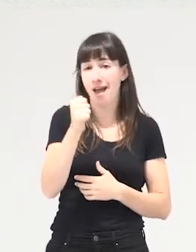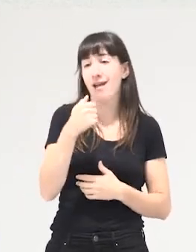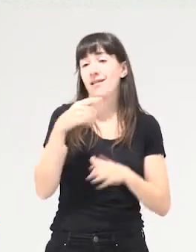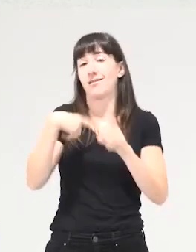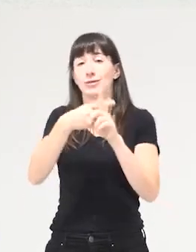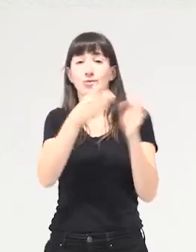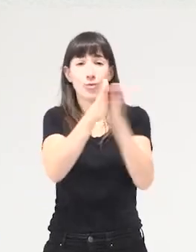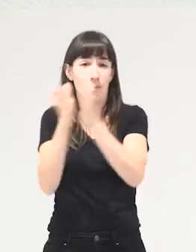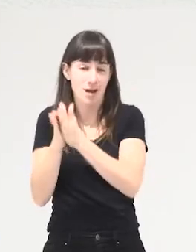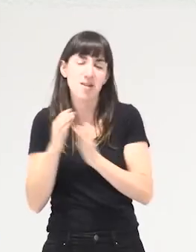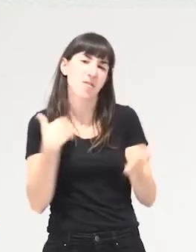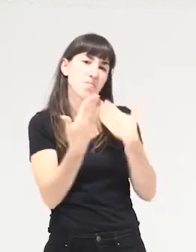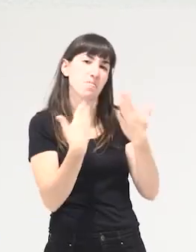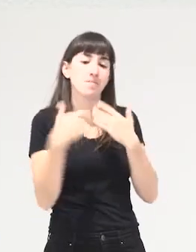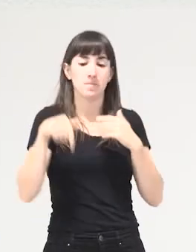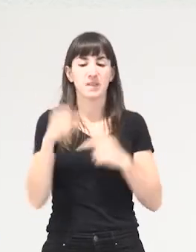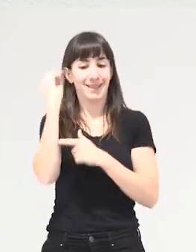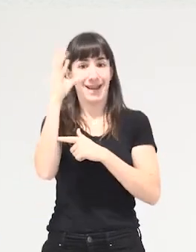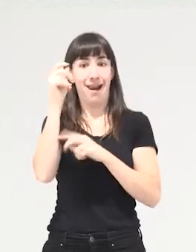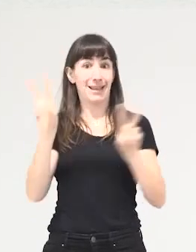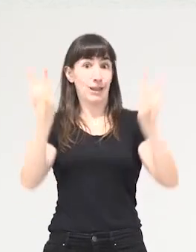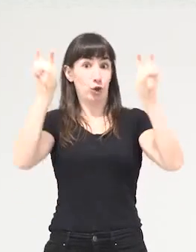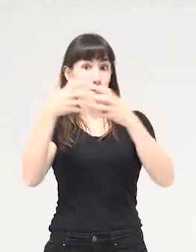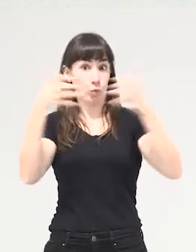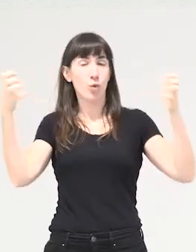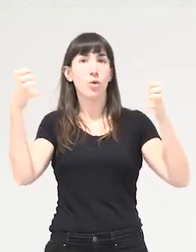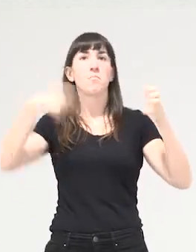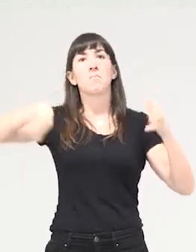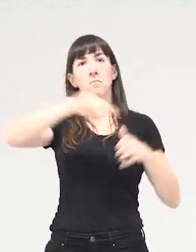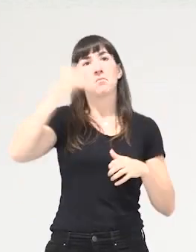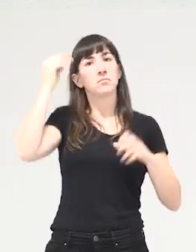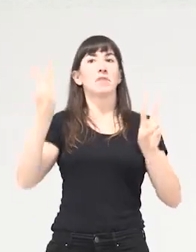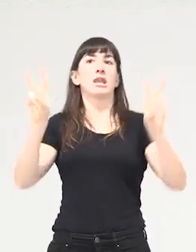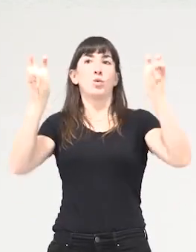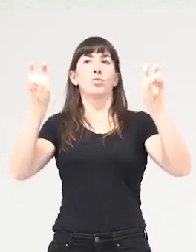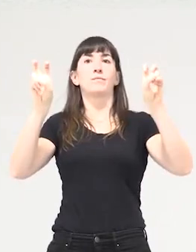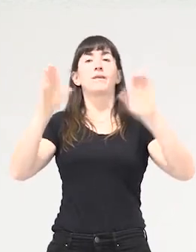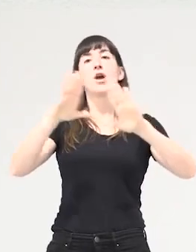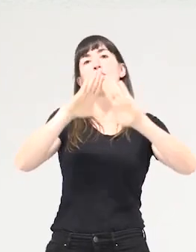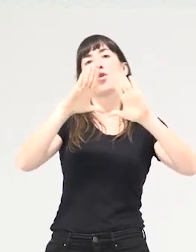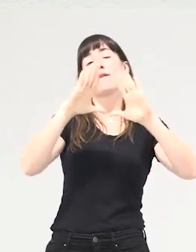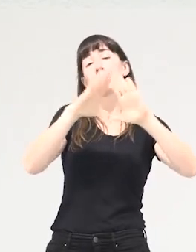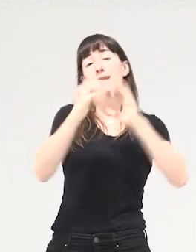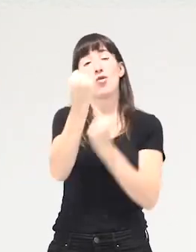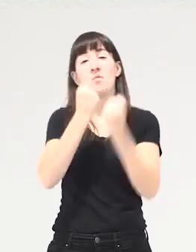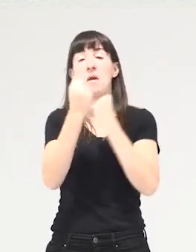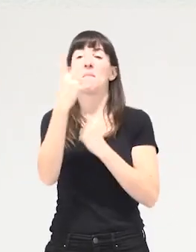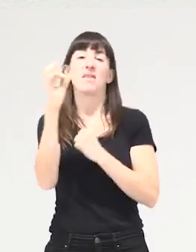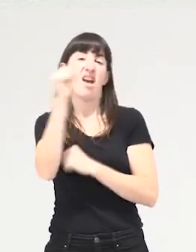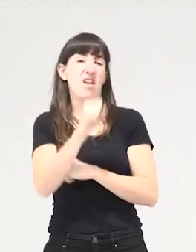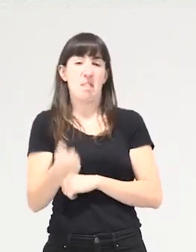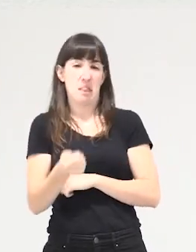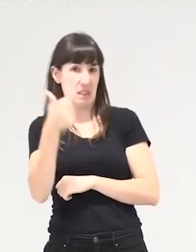pusimos a esta chapa, que os voy a echar, era lo de Economía Feminista 20 años no es nada. Bueno, 20